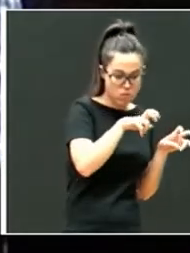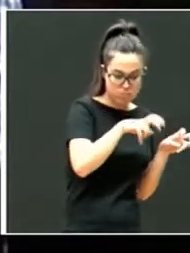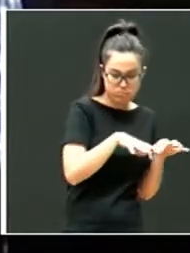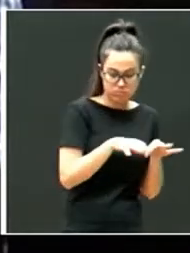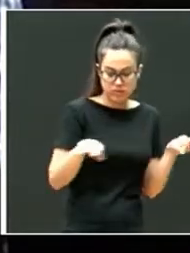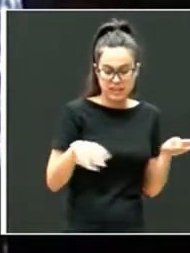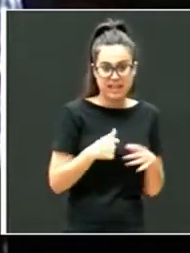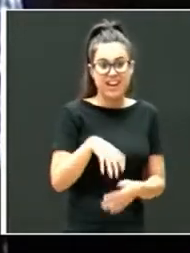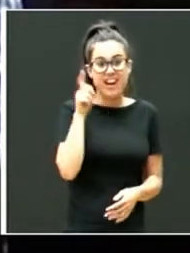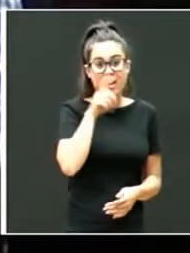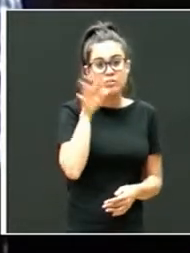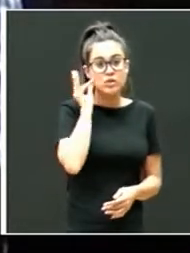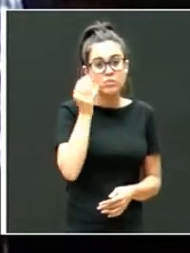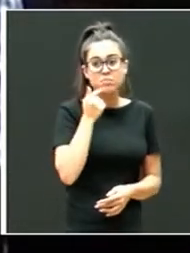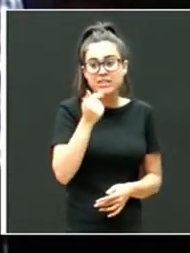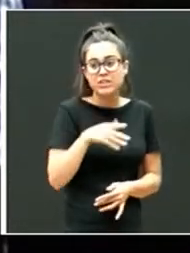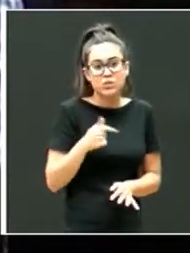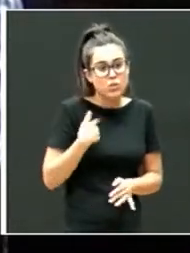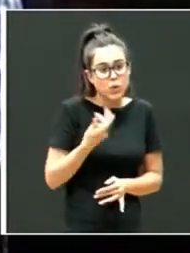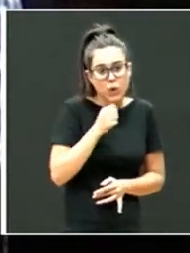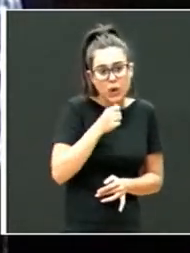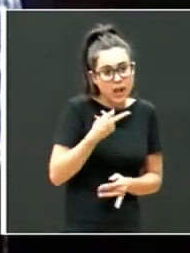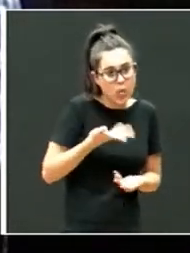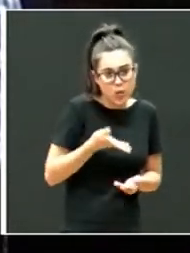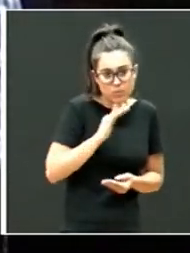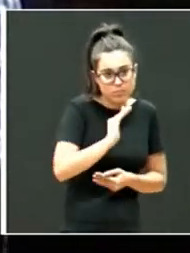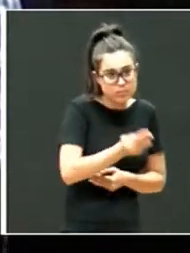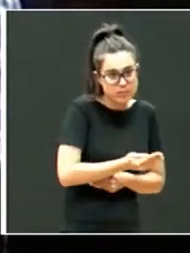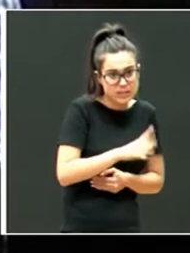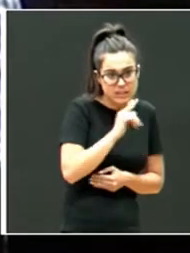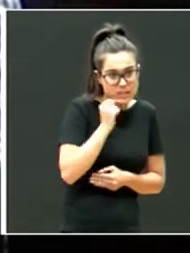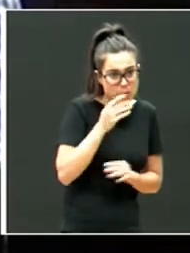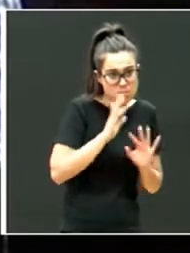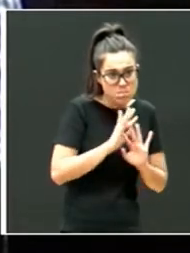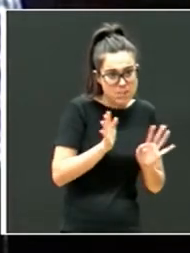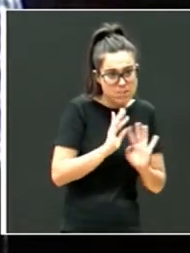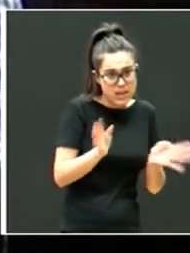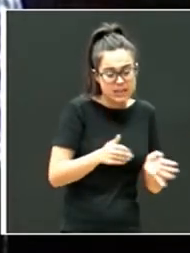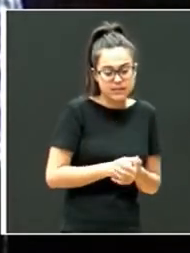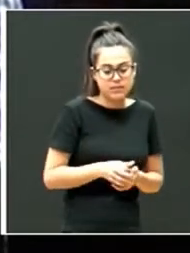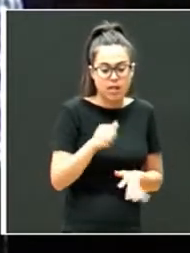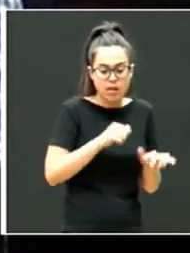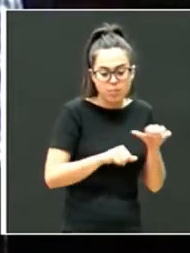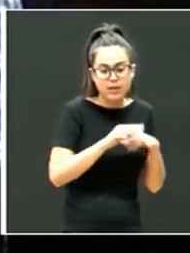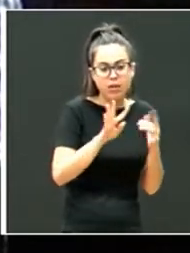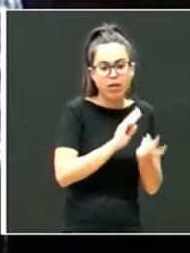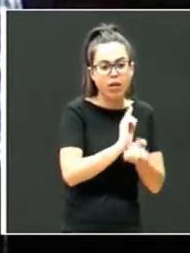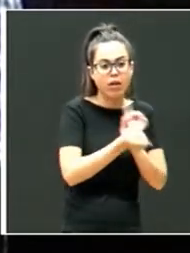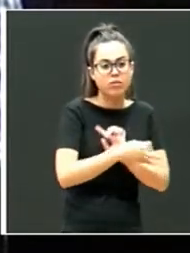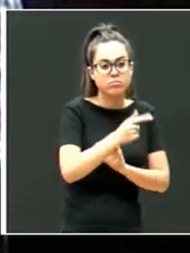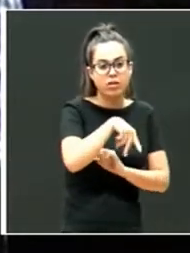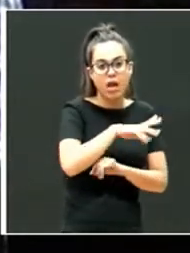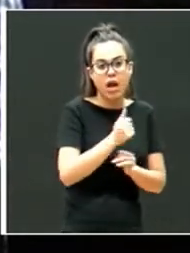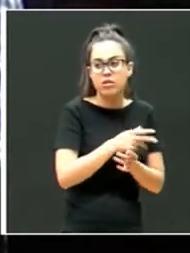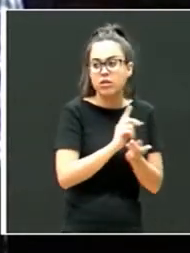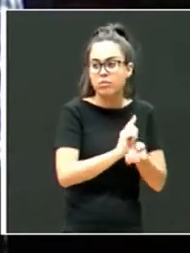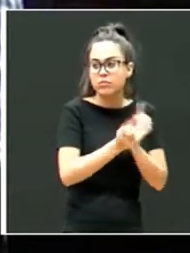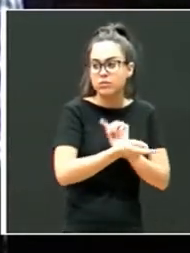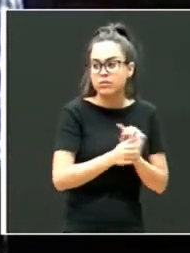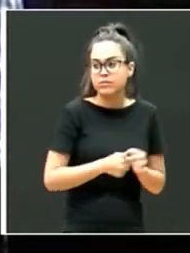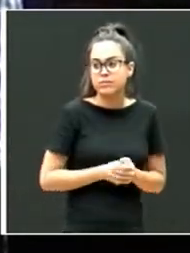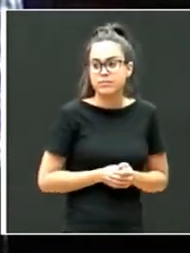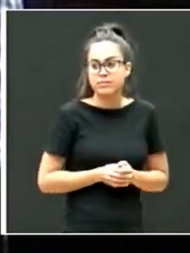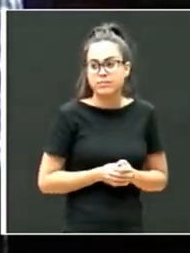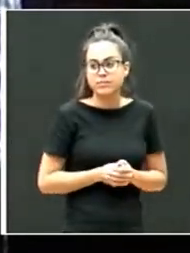yo lo único que pretendo es no hacer daño a tu hijo. A partir de ahí, mi hijo empezó a cambiar a nivel escolar. Ahora